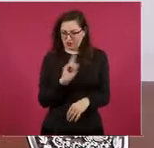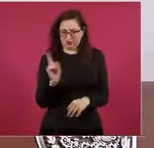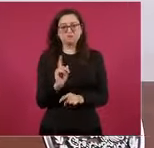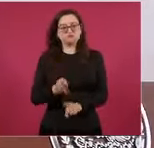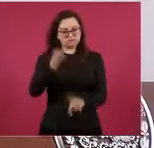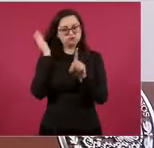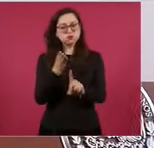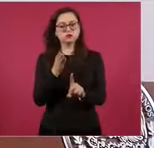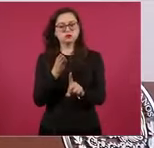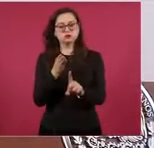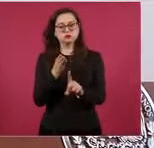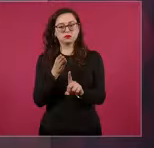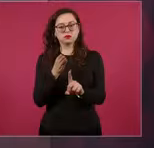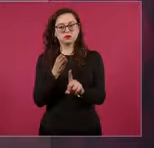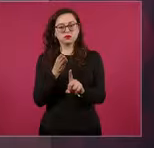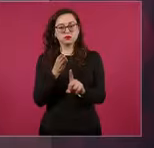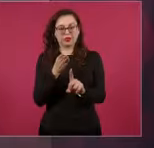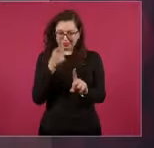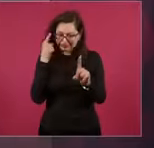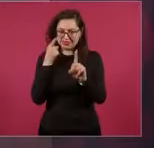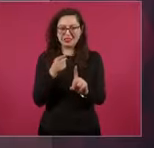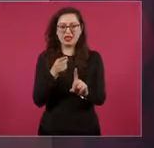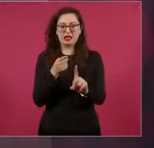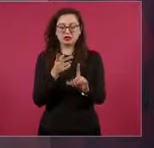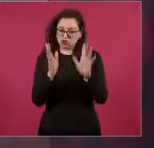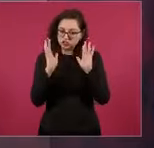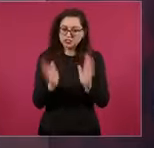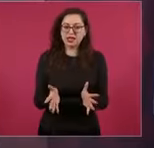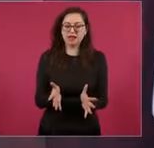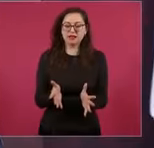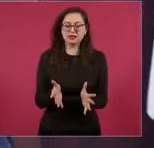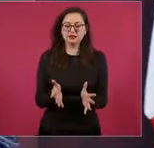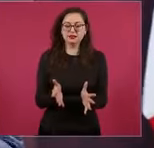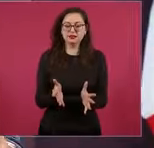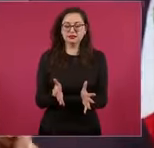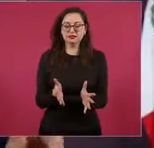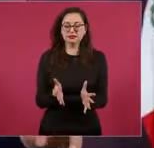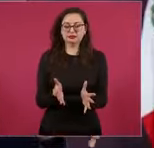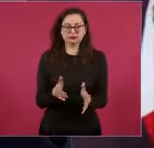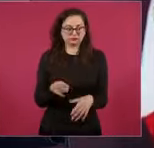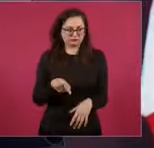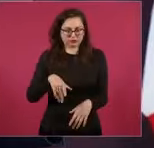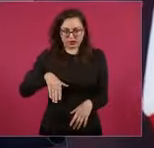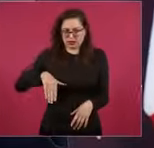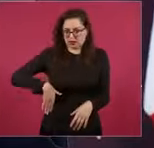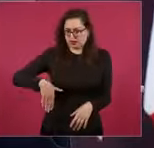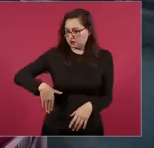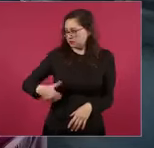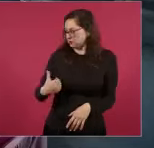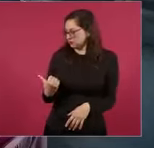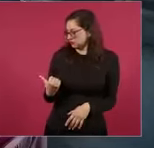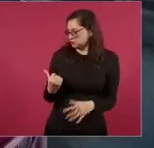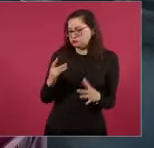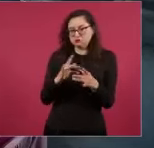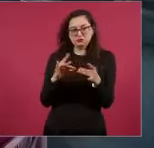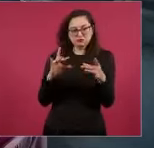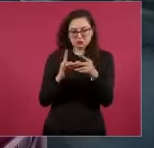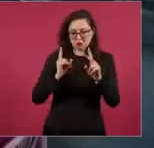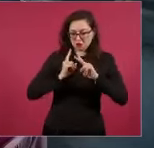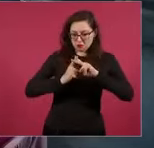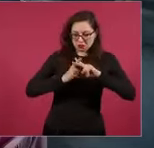directo, porque está muy claro lo que se expuso,